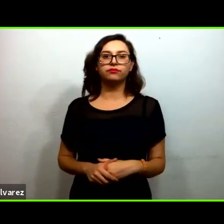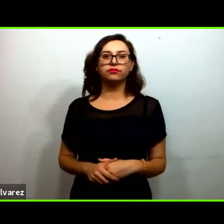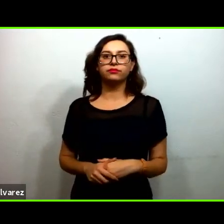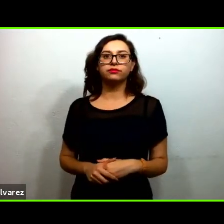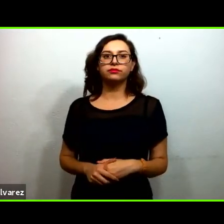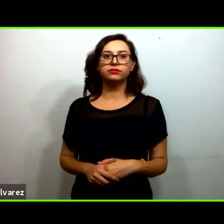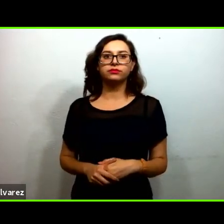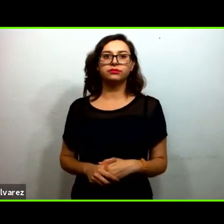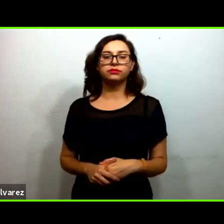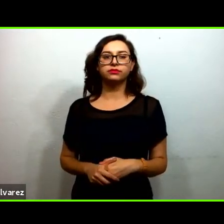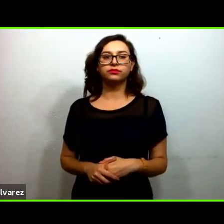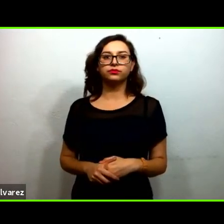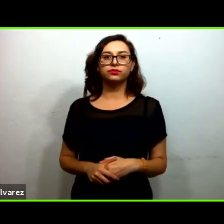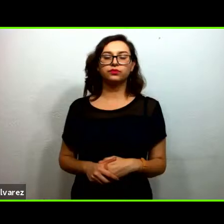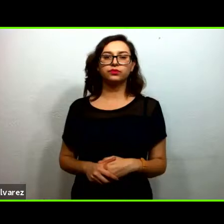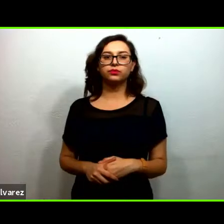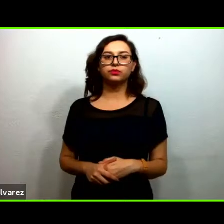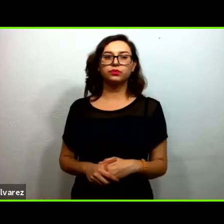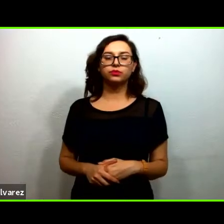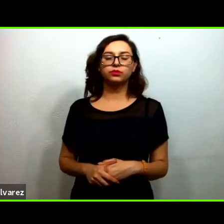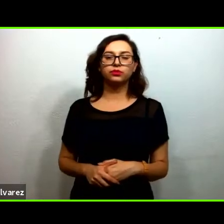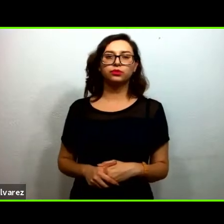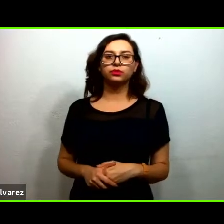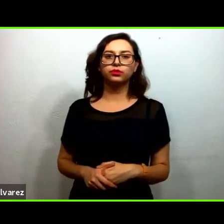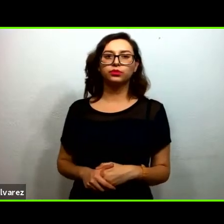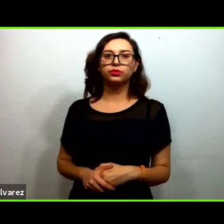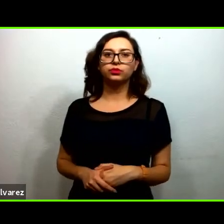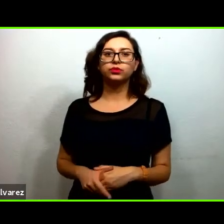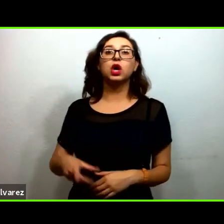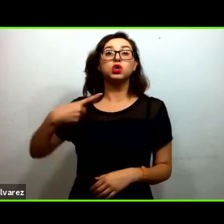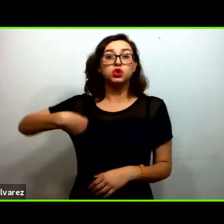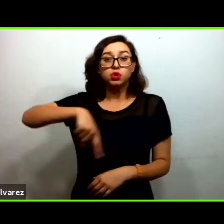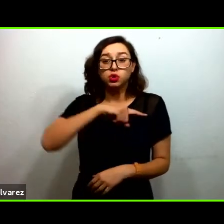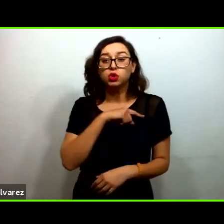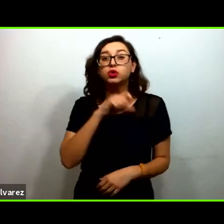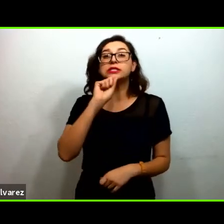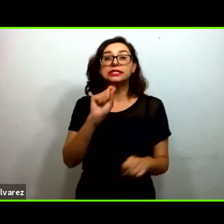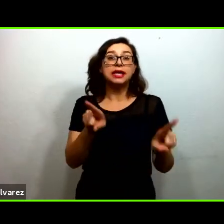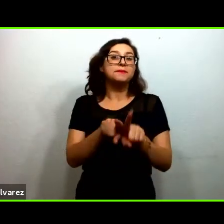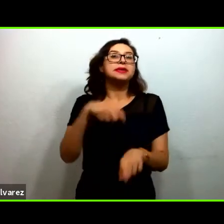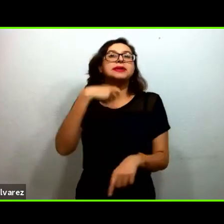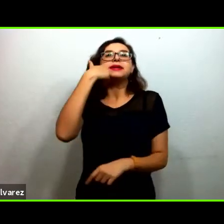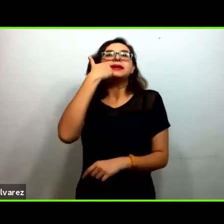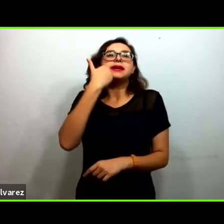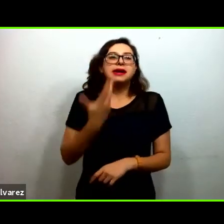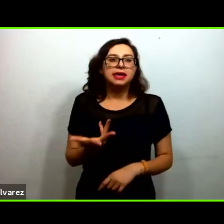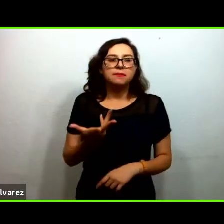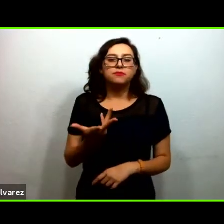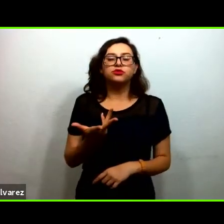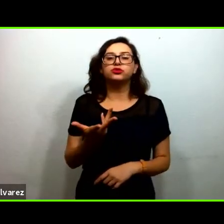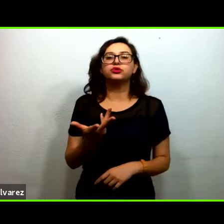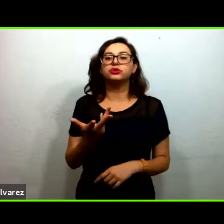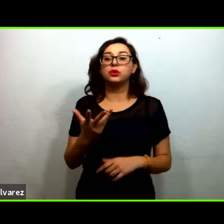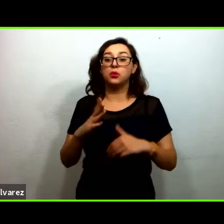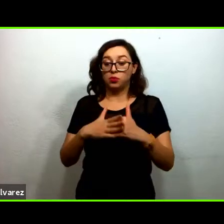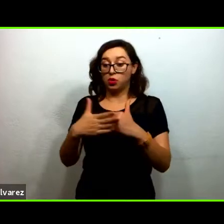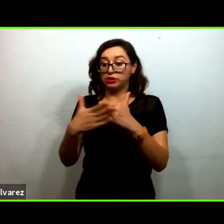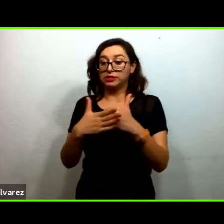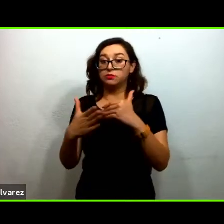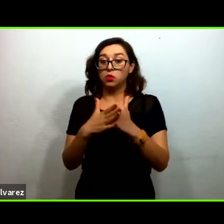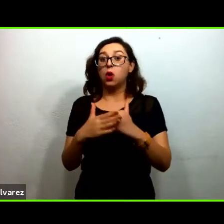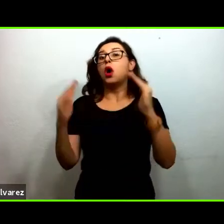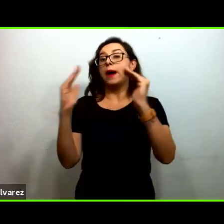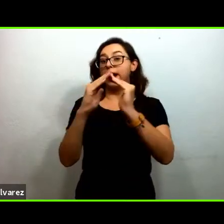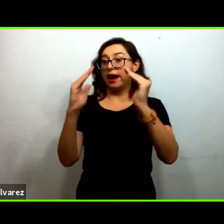focalizado lo que queremos hacer para mejorar la versión 2 de aprende en casa